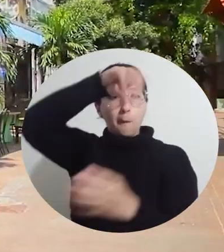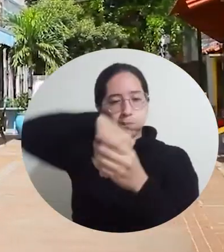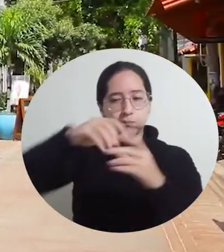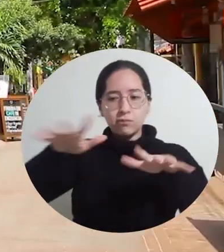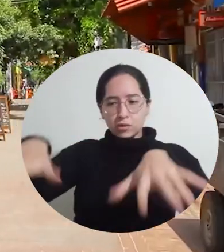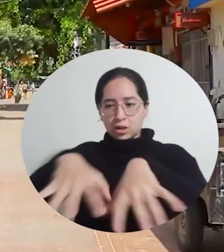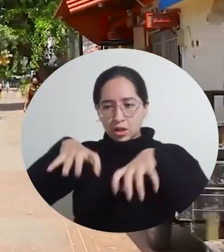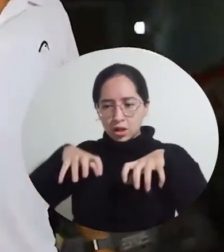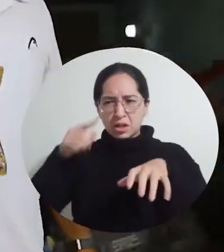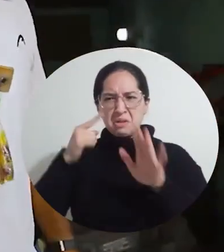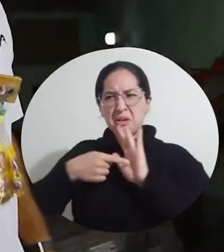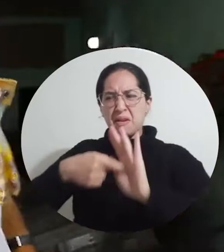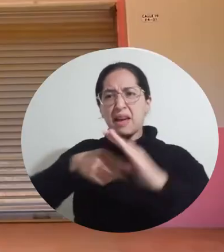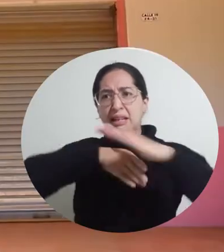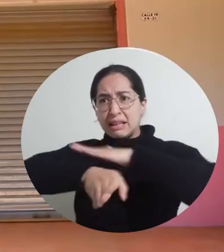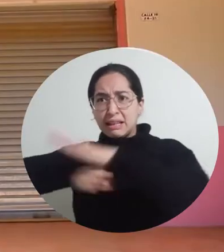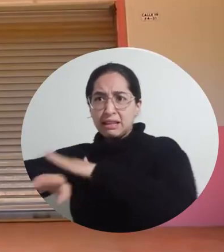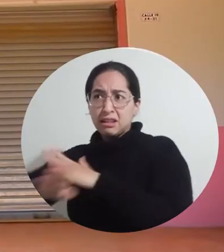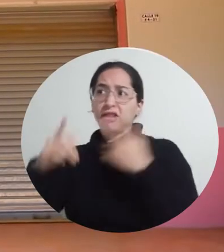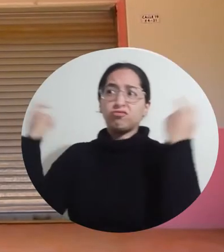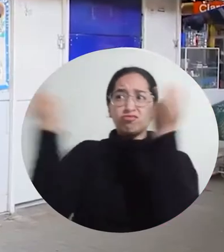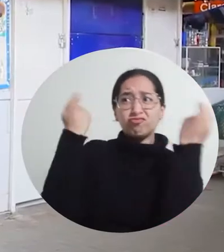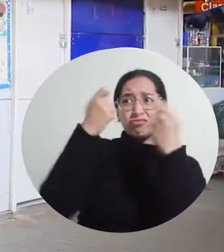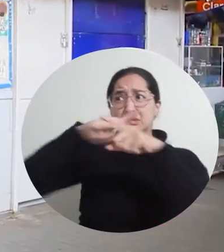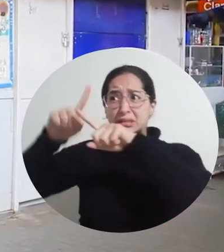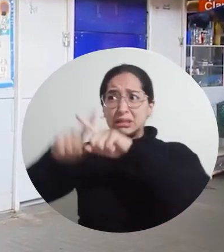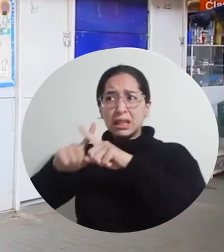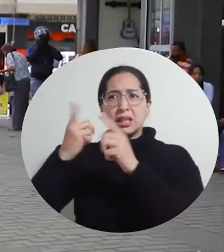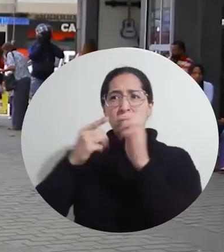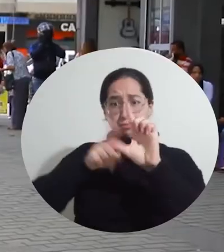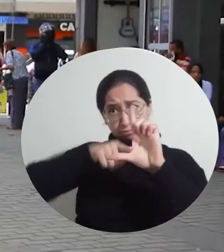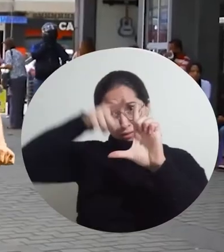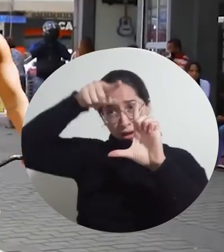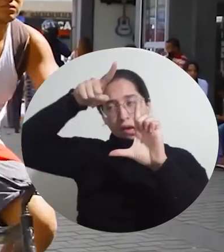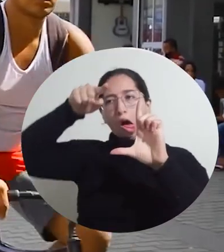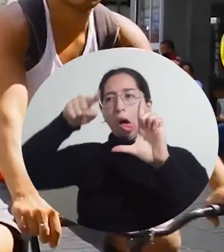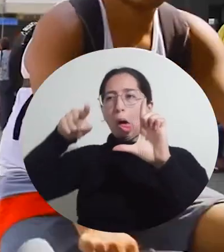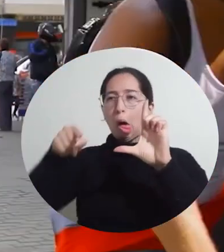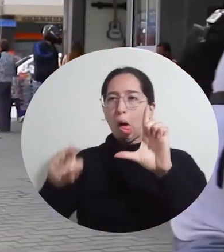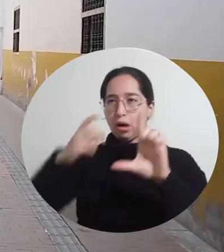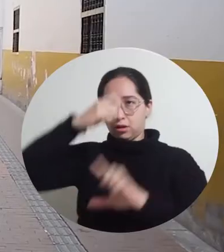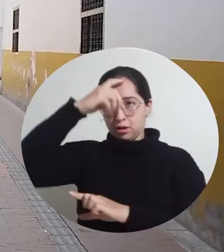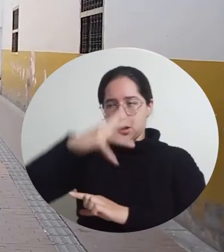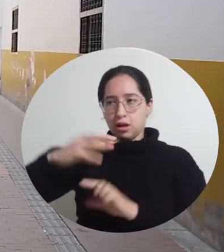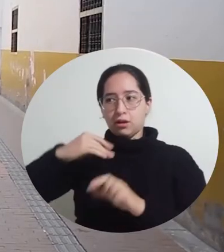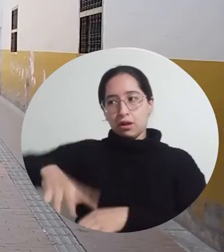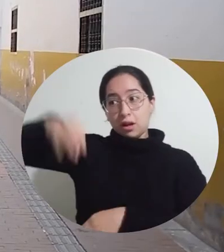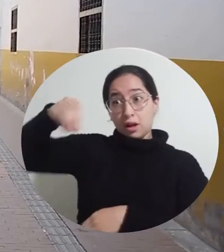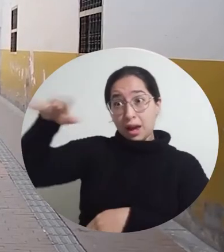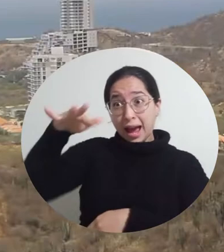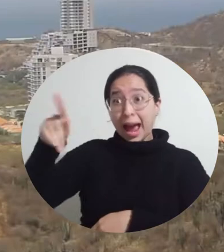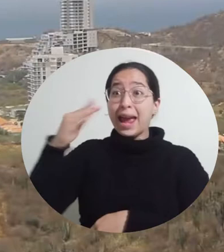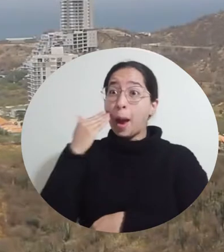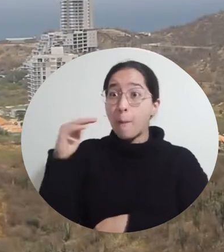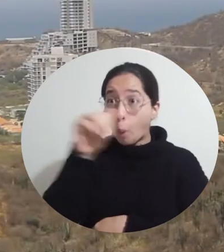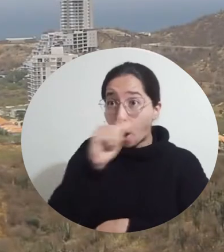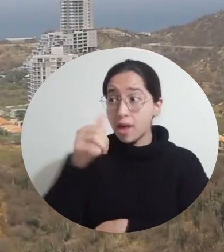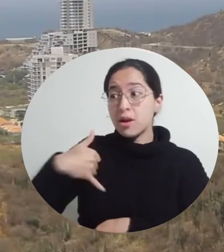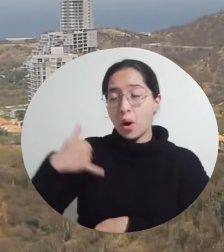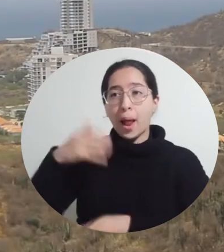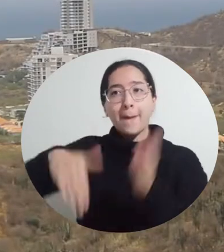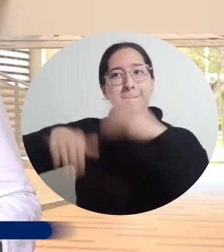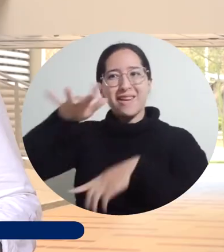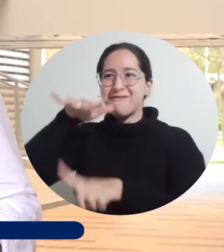de vida y el acceso al mercado laboral con índices negativos en Santa Marta y Magdalena, donde mujeres y jóvenes son los más afectados.